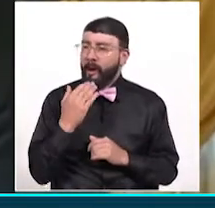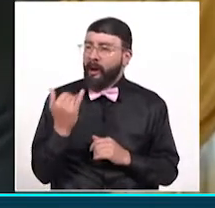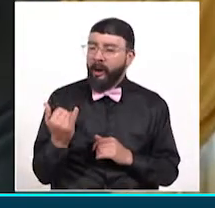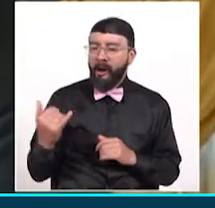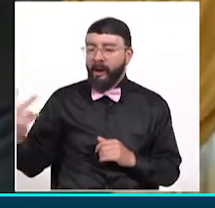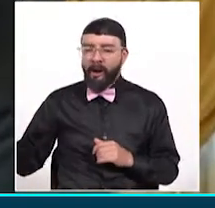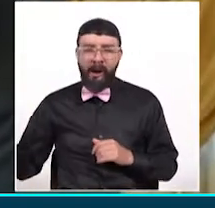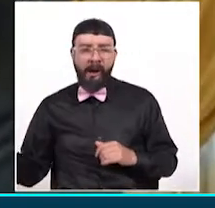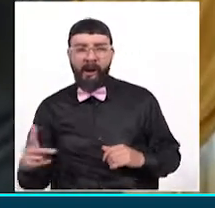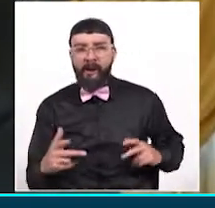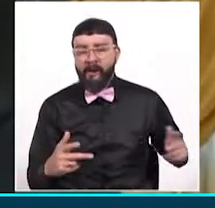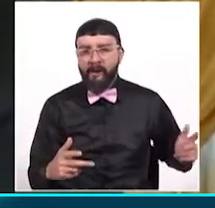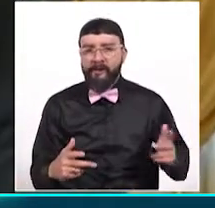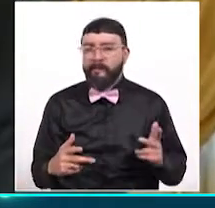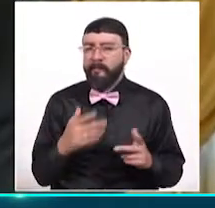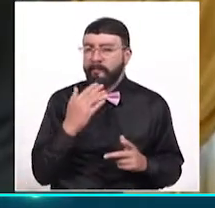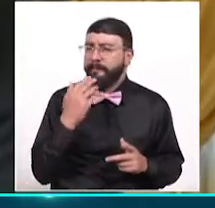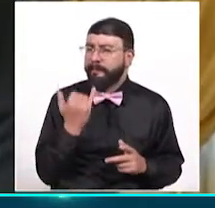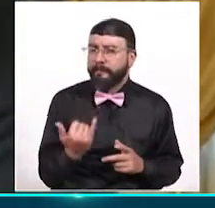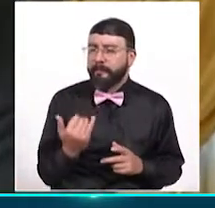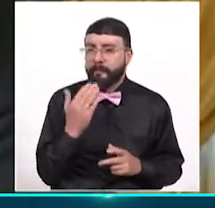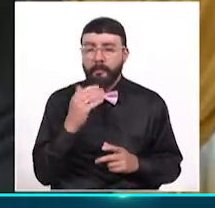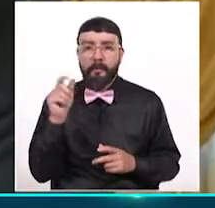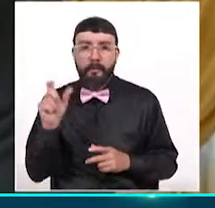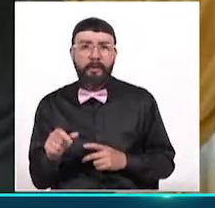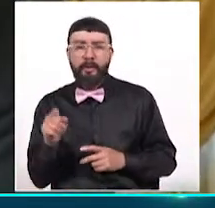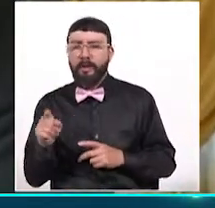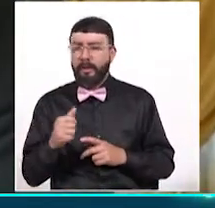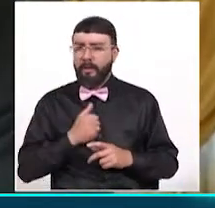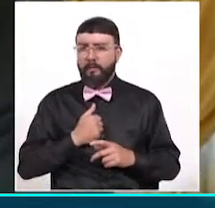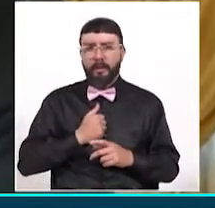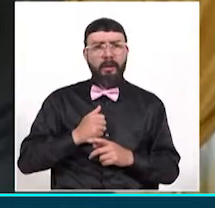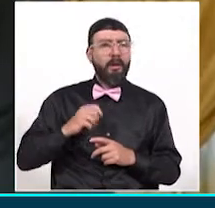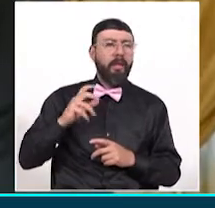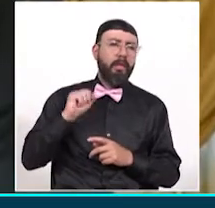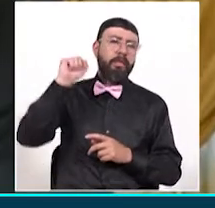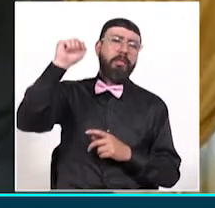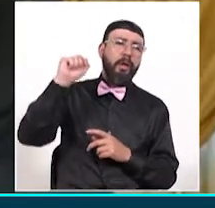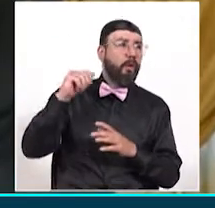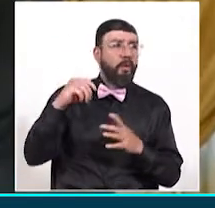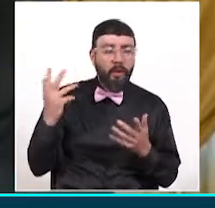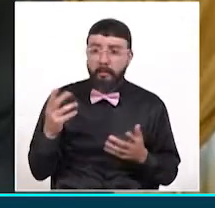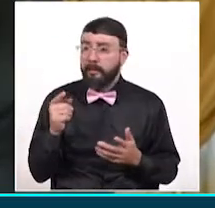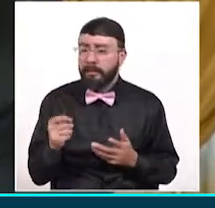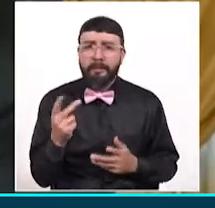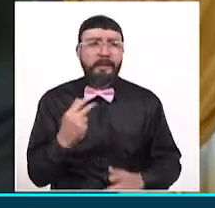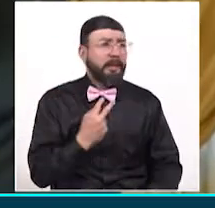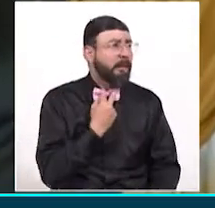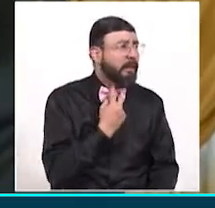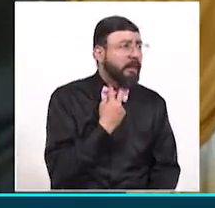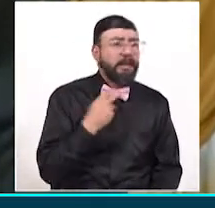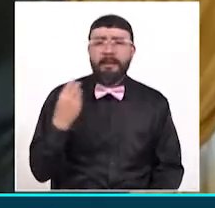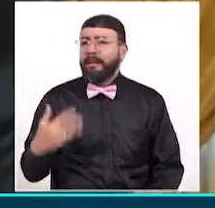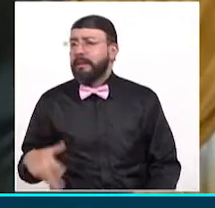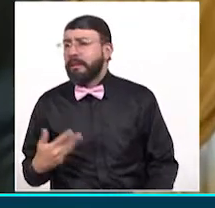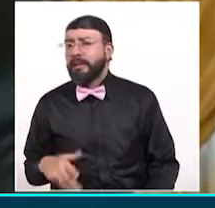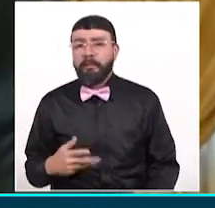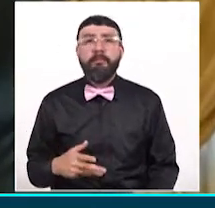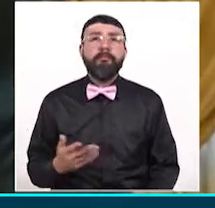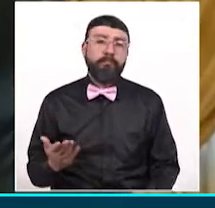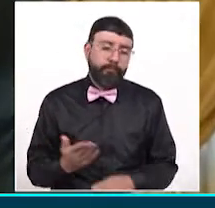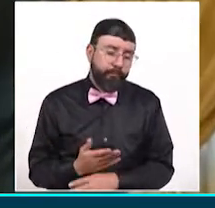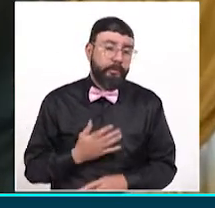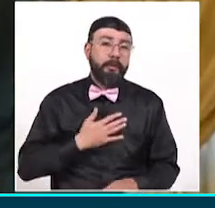vías. Por ejemplo, una persona puede llegar al suicidio por una crisis económica, una persona puede llegar al